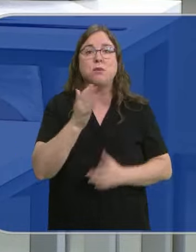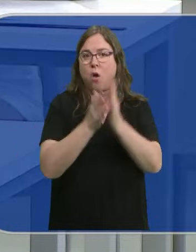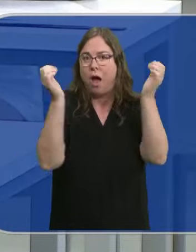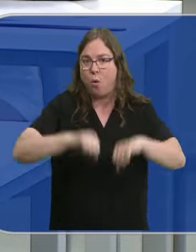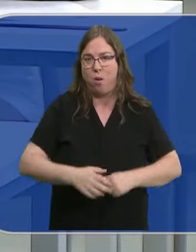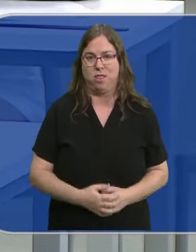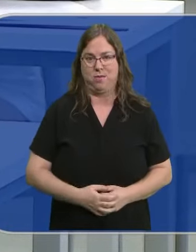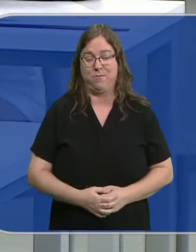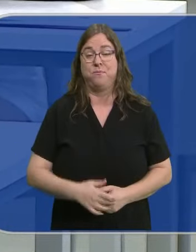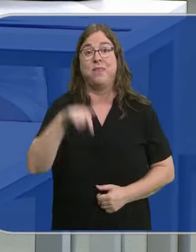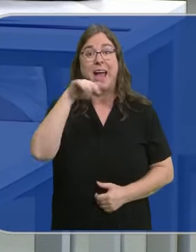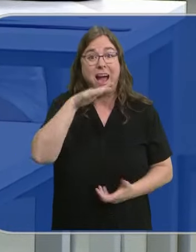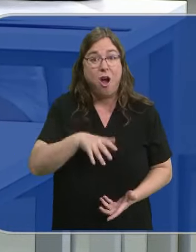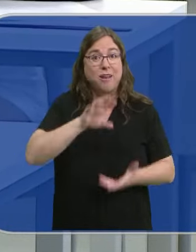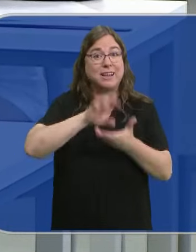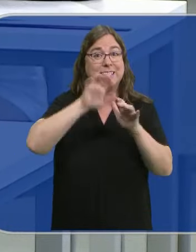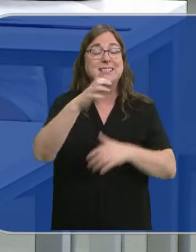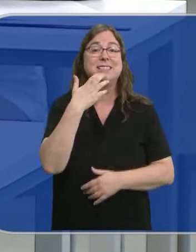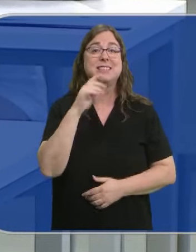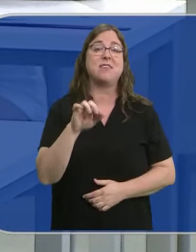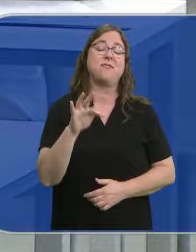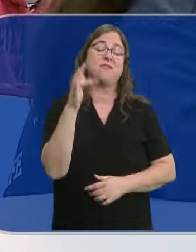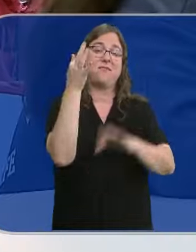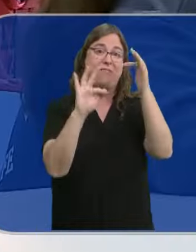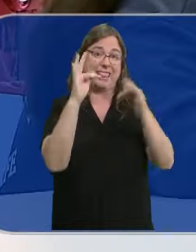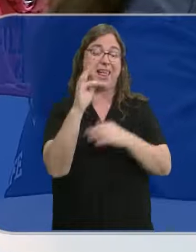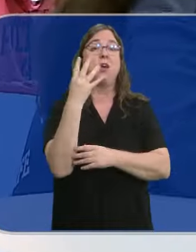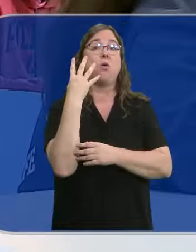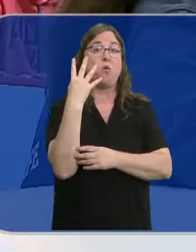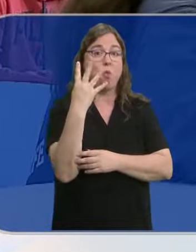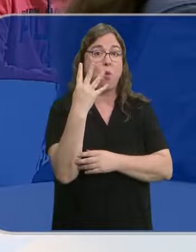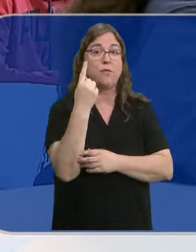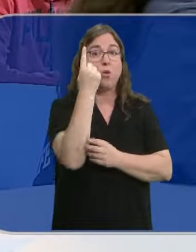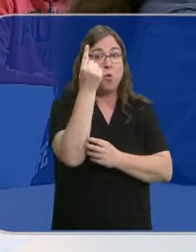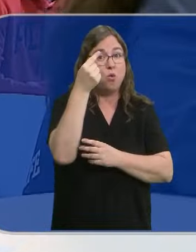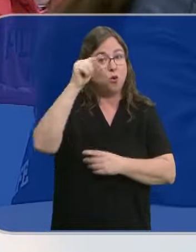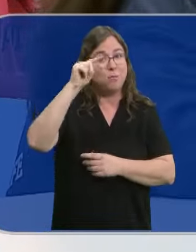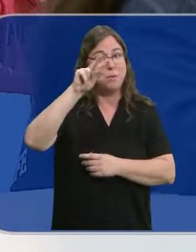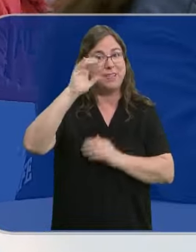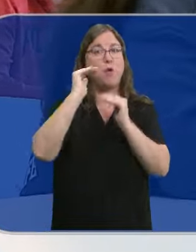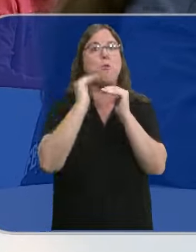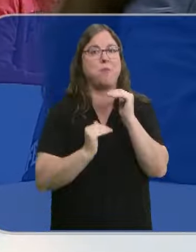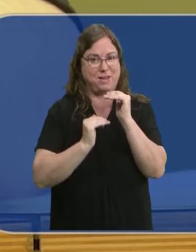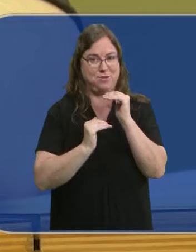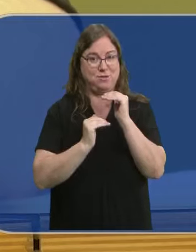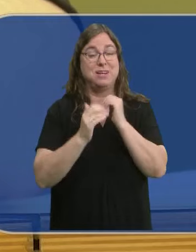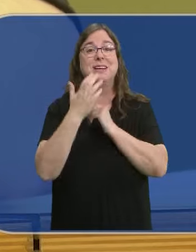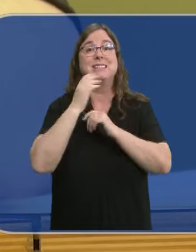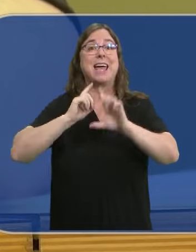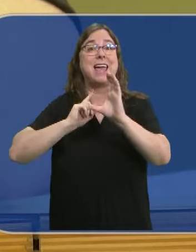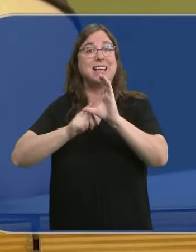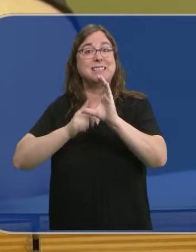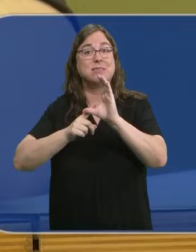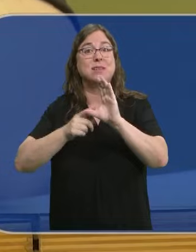examen. Ahora mismo, en Castilla y León, cometer cuatro faltas de ortografía resta un 1,25 en el examen, mientras que en